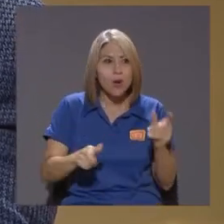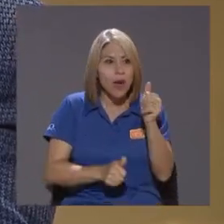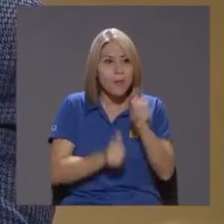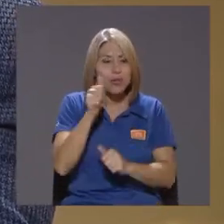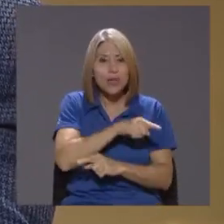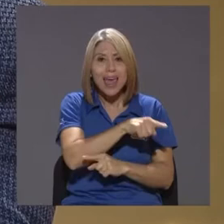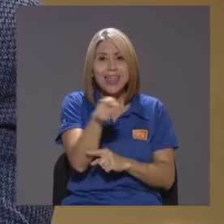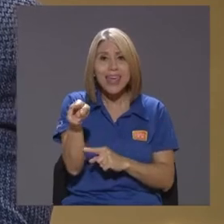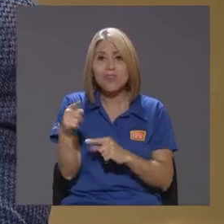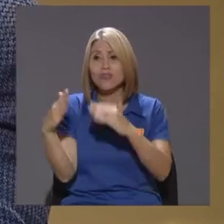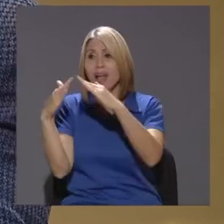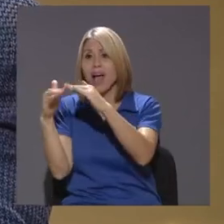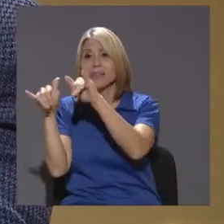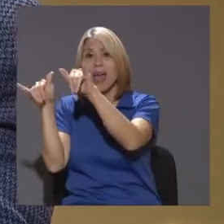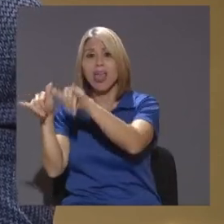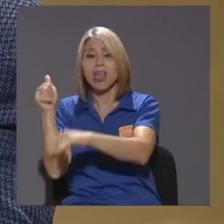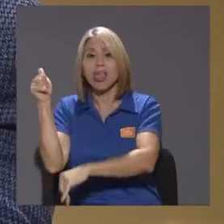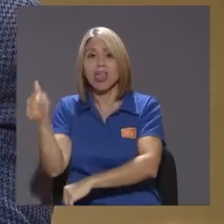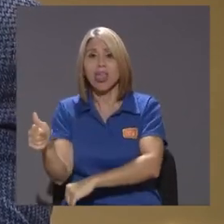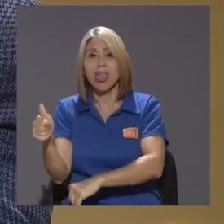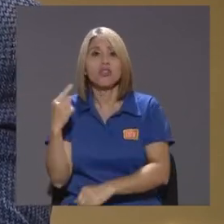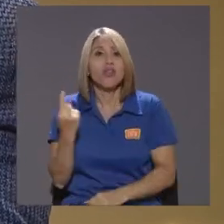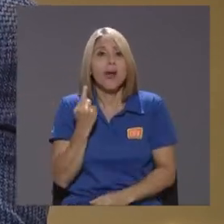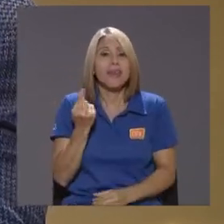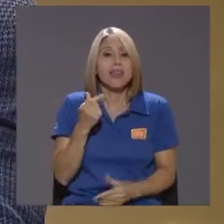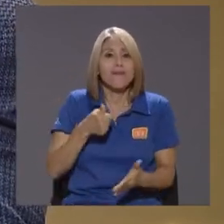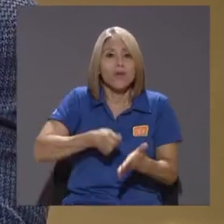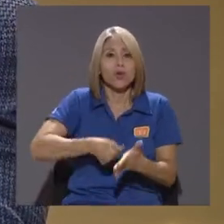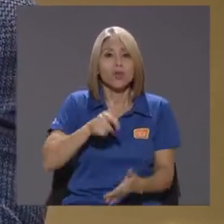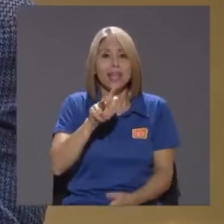Creo que votó El 35% A la gente Que podía votar